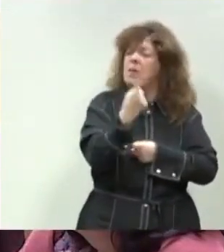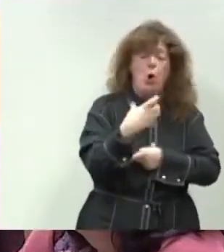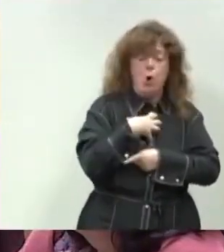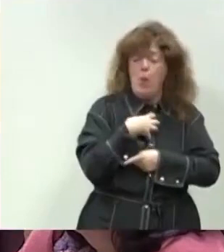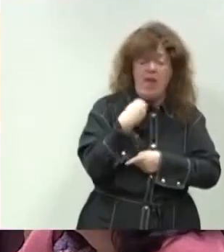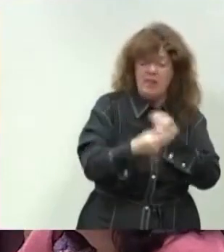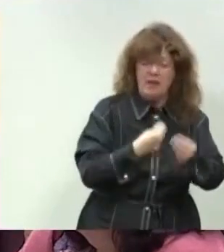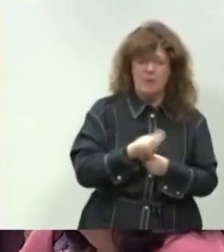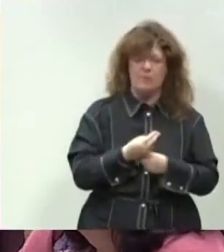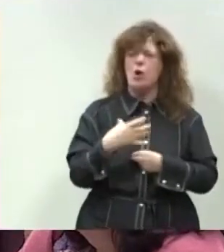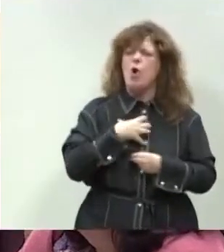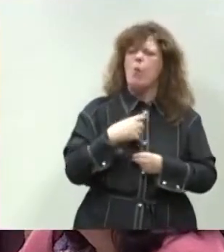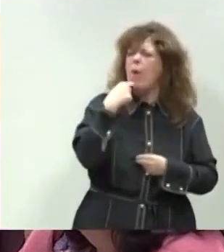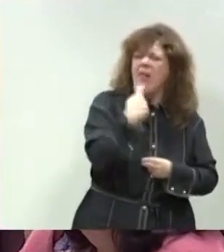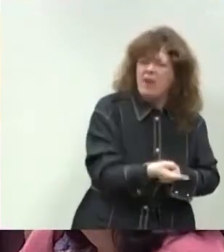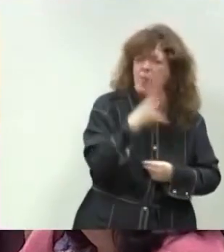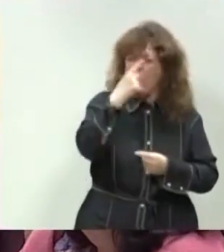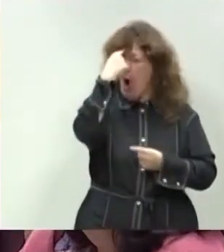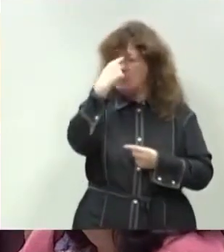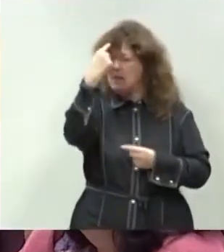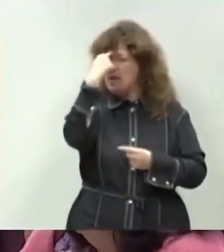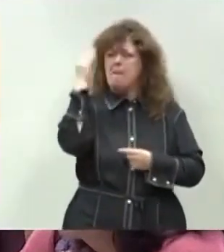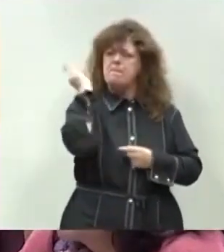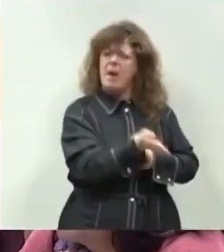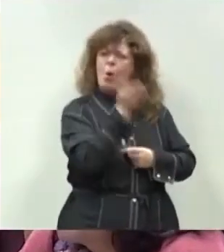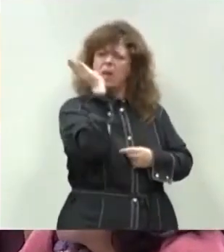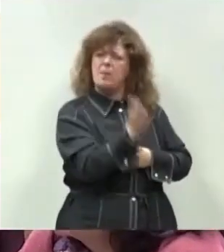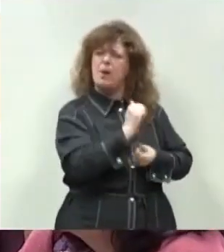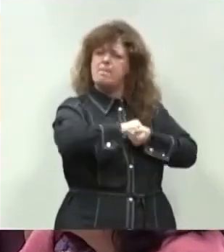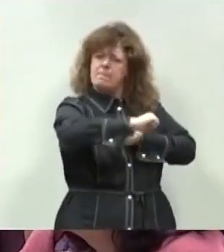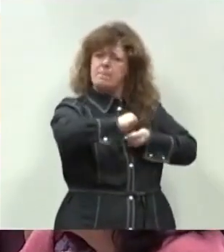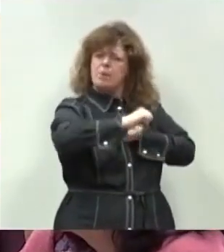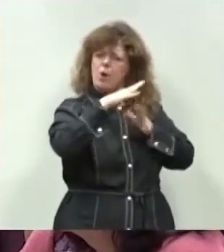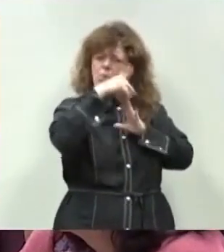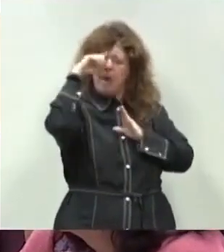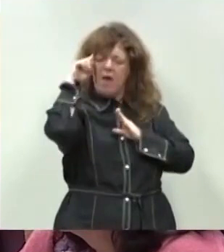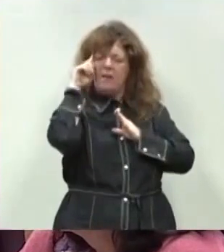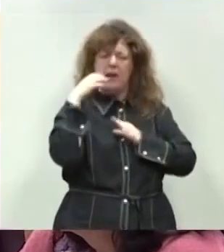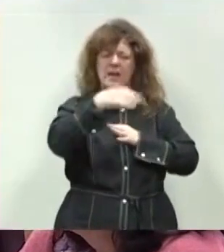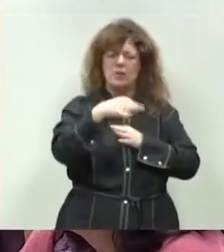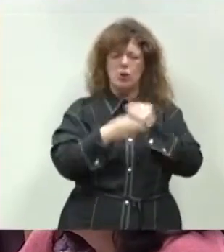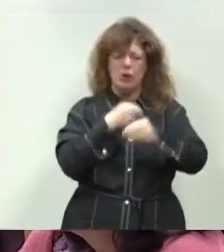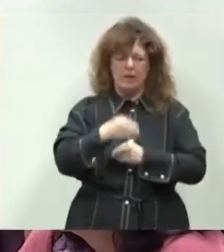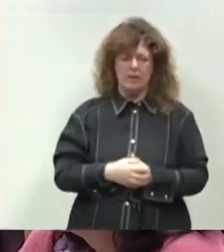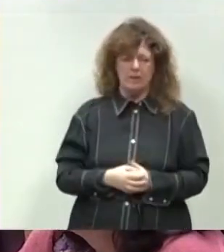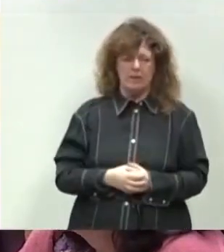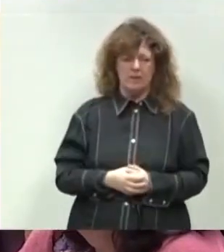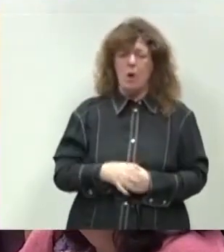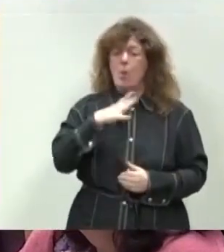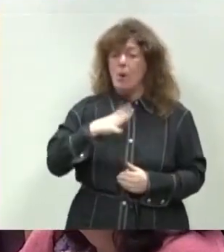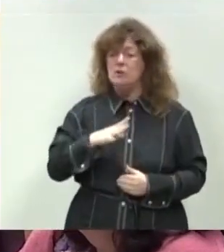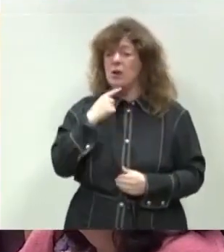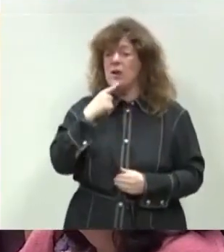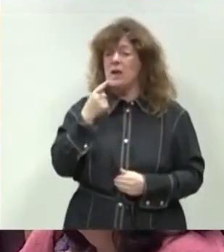puede hacerlo. Y no puede hacerlo porque su obsesión sigue siendo perjudicar a la Comunidad de Madrid, que es lo único que puede hacer. Por ello, le pedimos